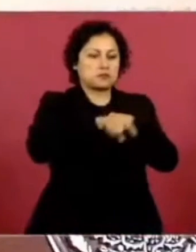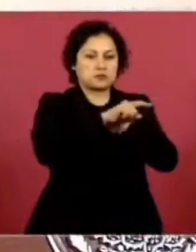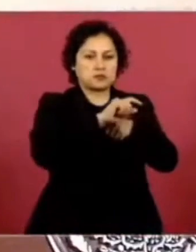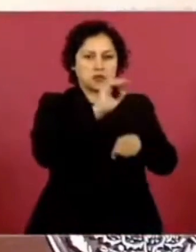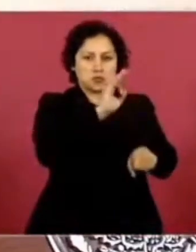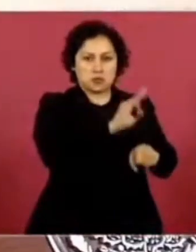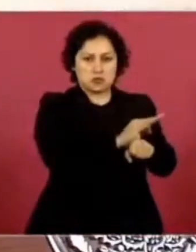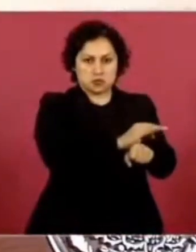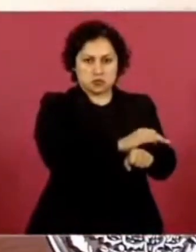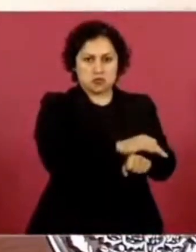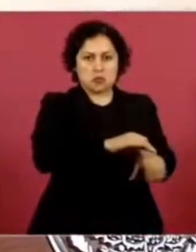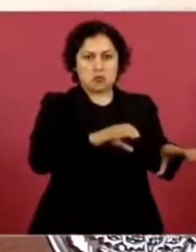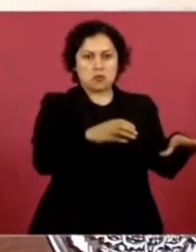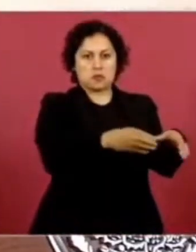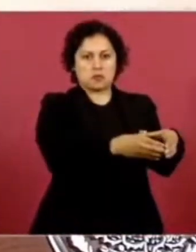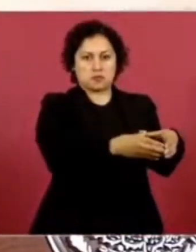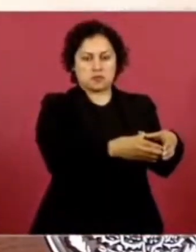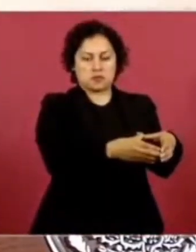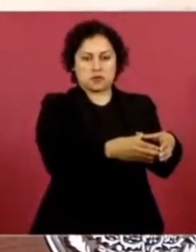entonces ahora ya no hay eso